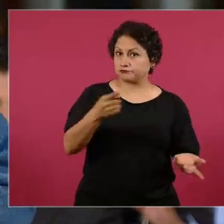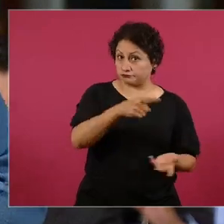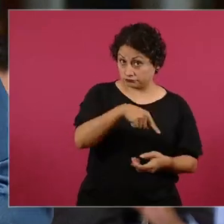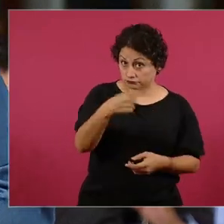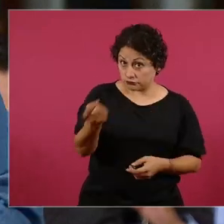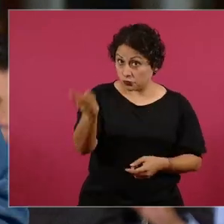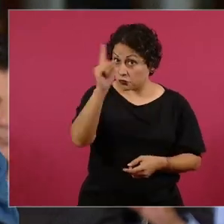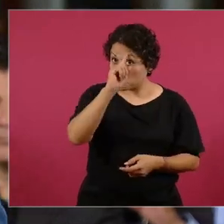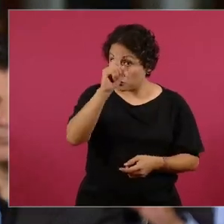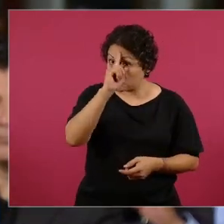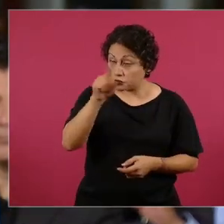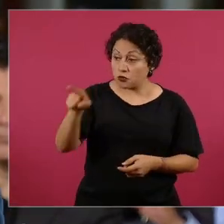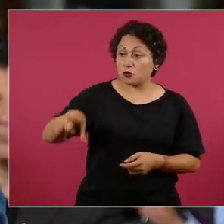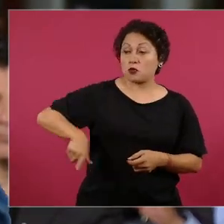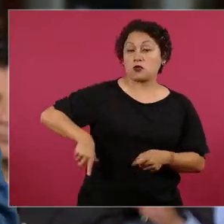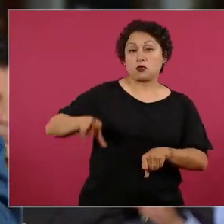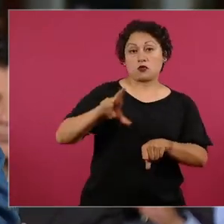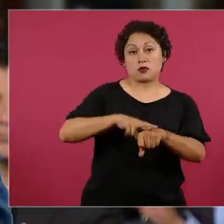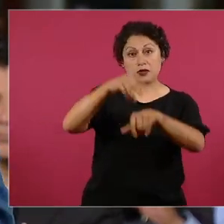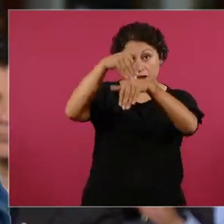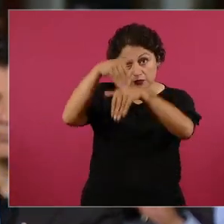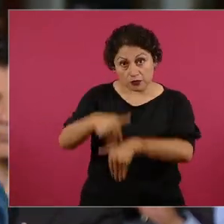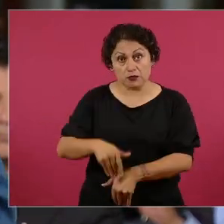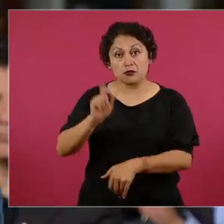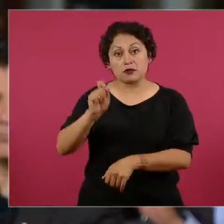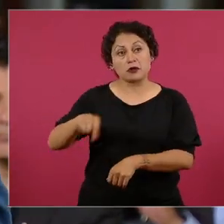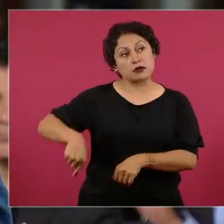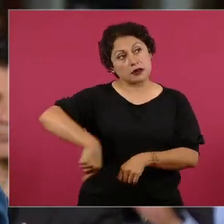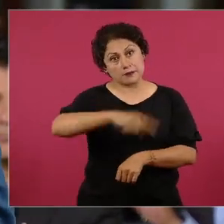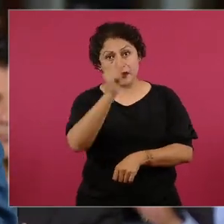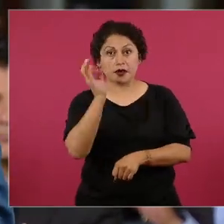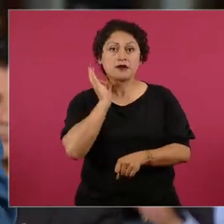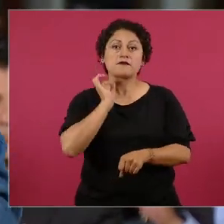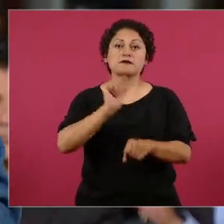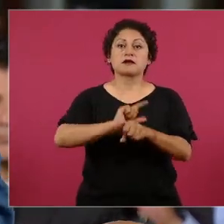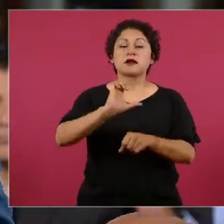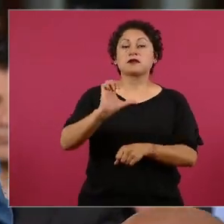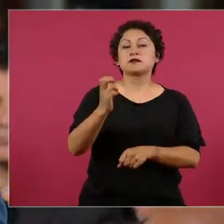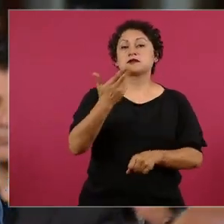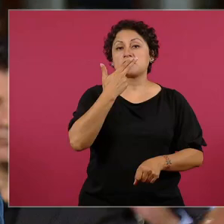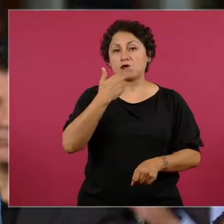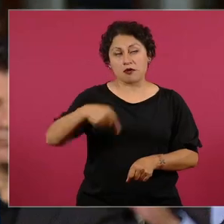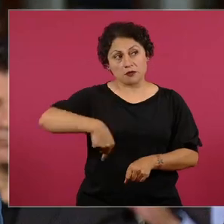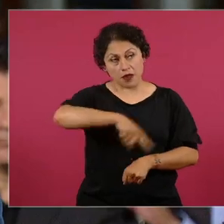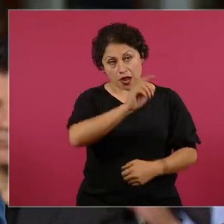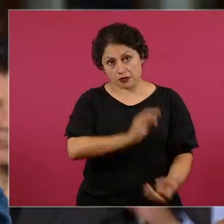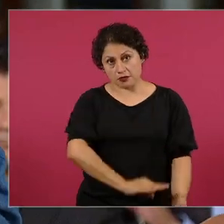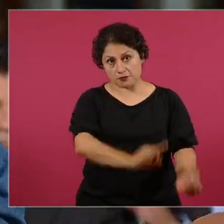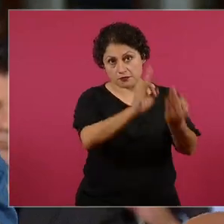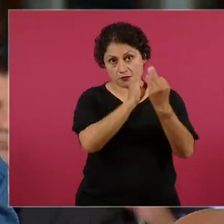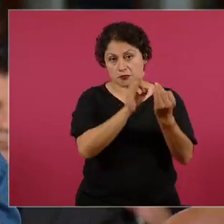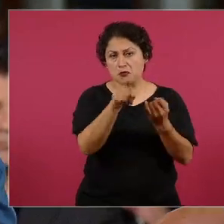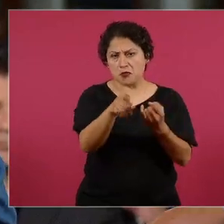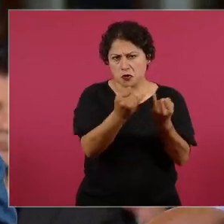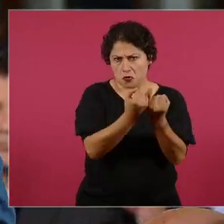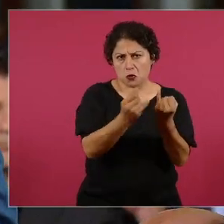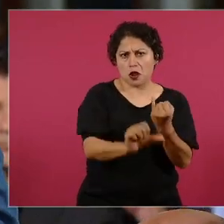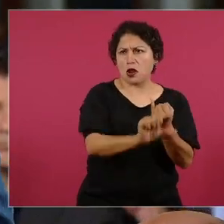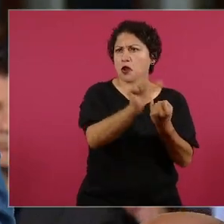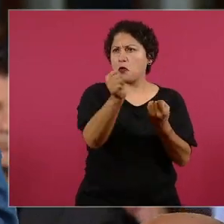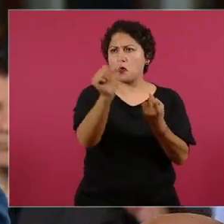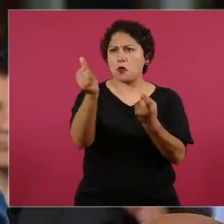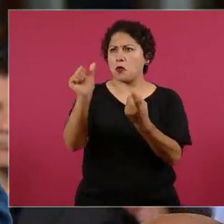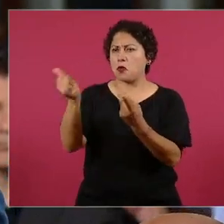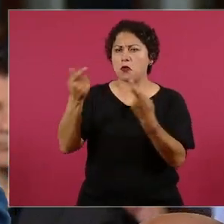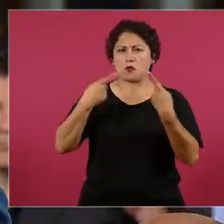legales que están en su contra en la Fiscalía de Chihuahua, es decir, que vaya a afrontarlas, como lo ha recomendado a varios políticos y también servidores